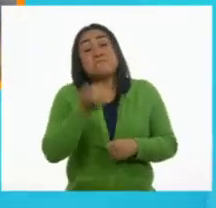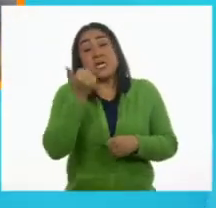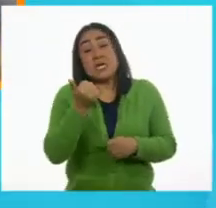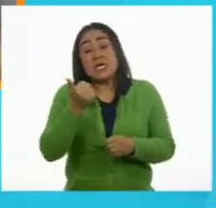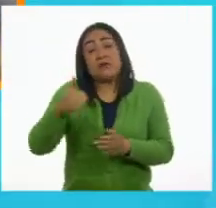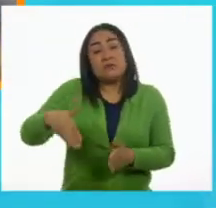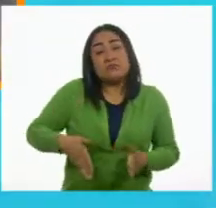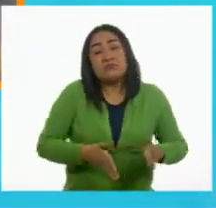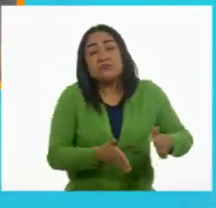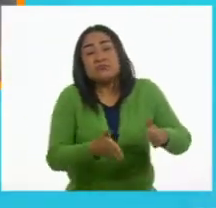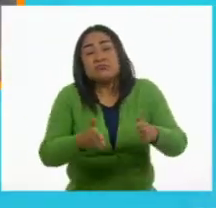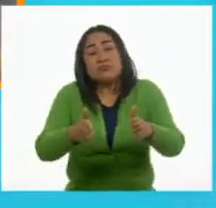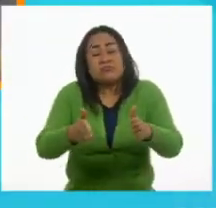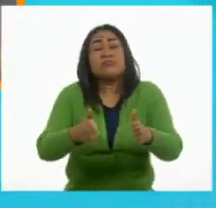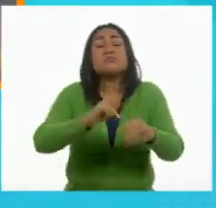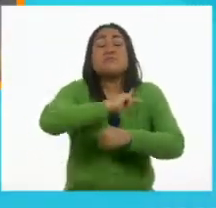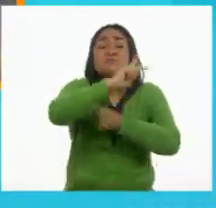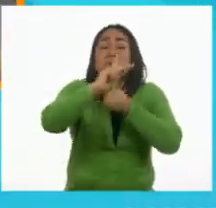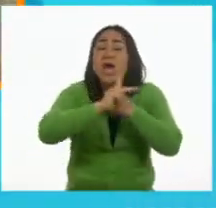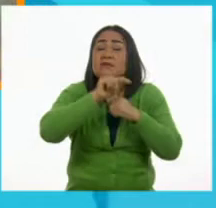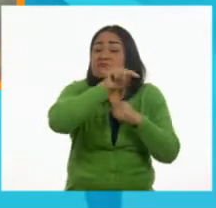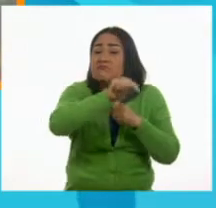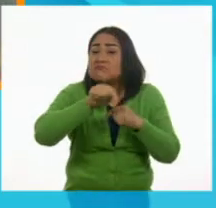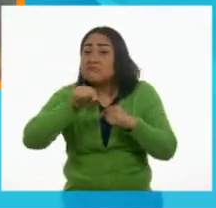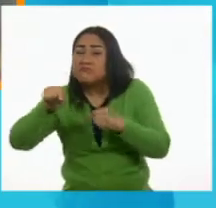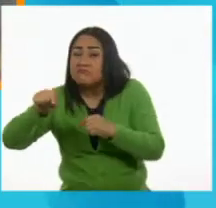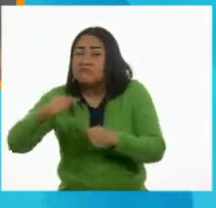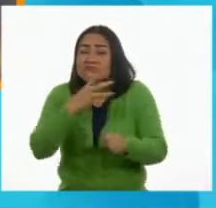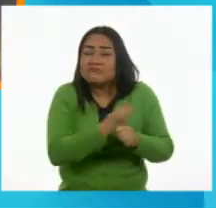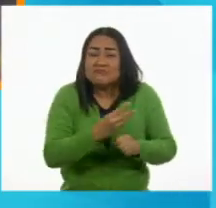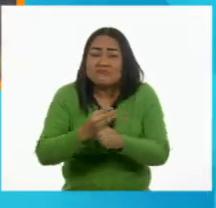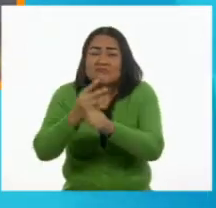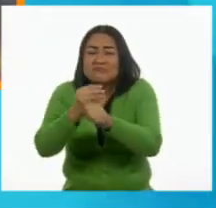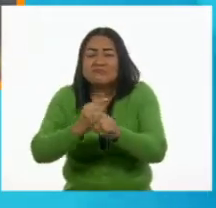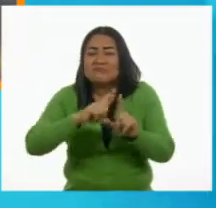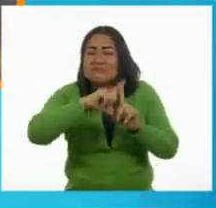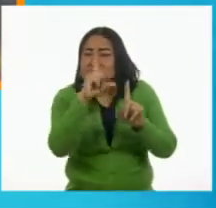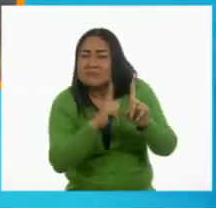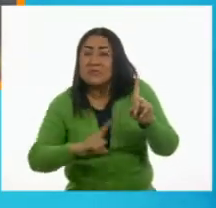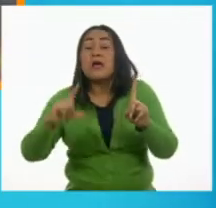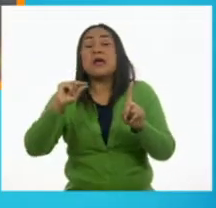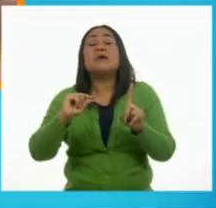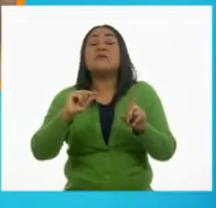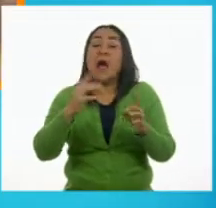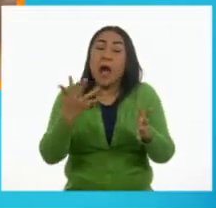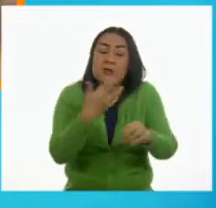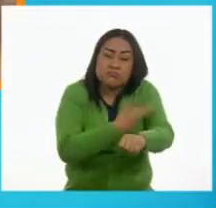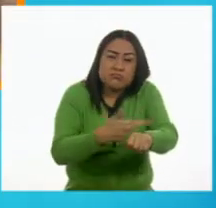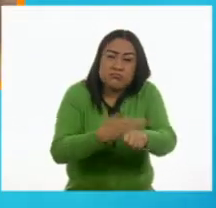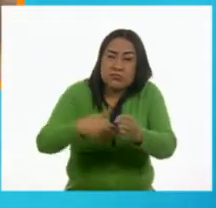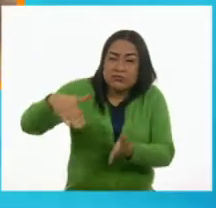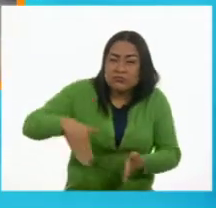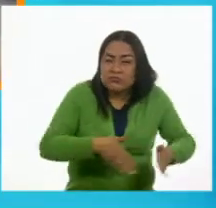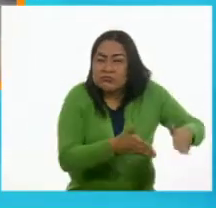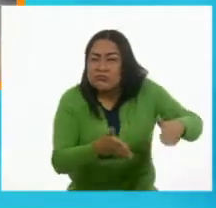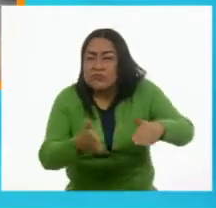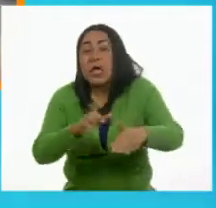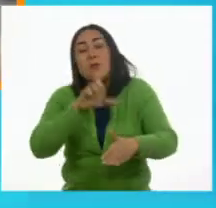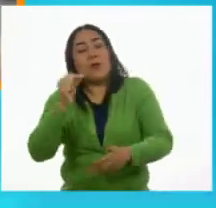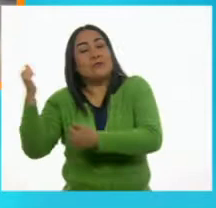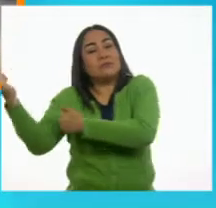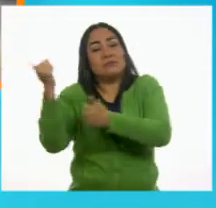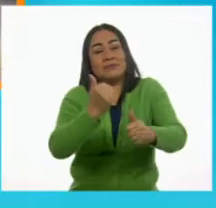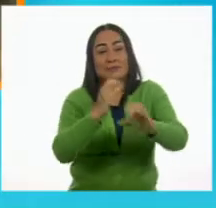distintas partes del país y después, en diferentes momentos, conforme las rutas iban quedando, se trajeron los carros o